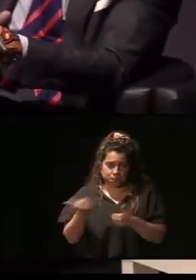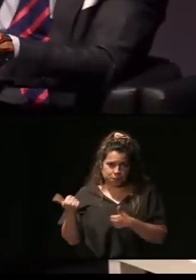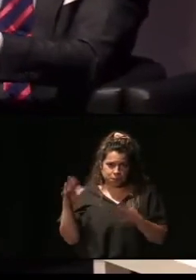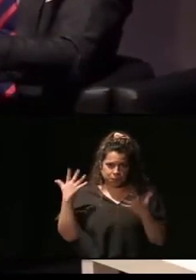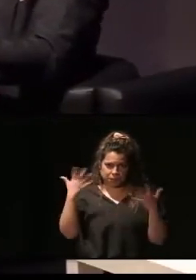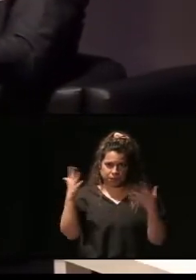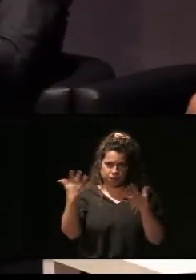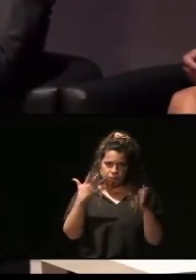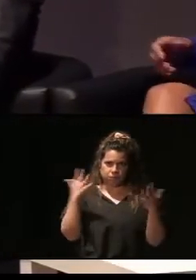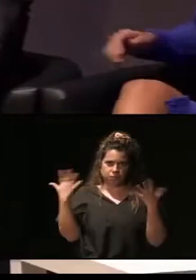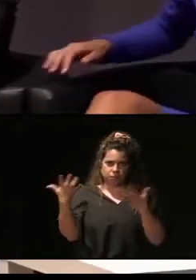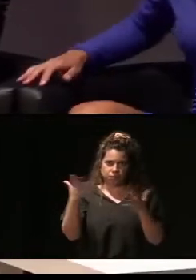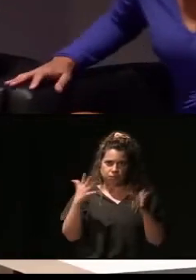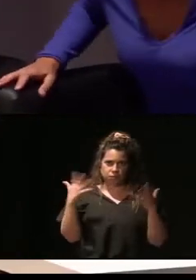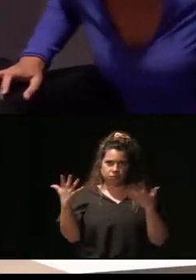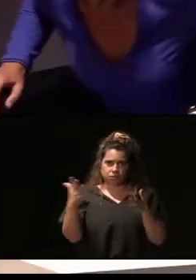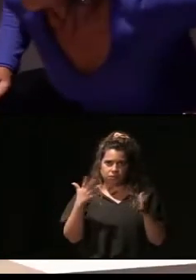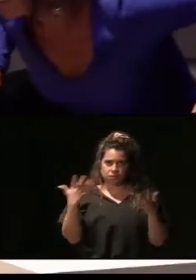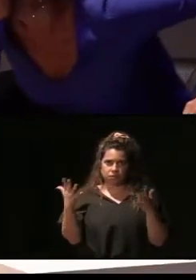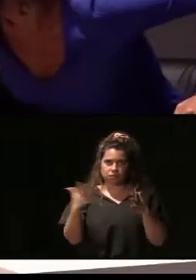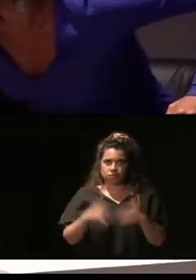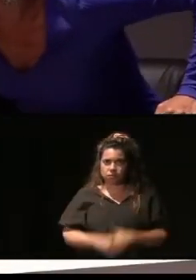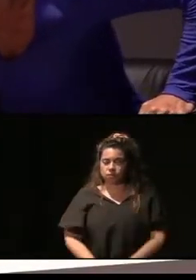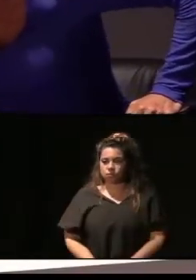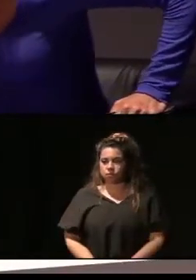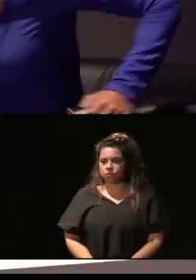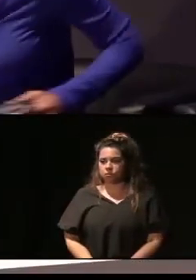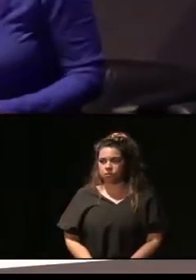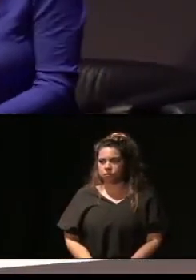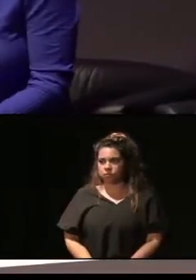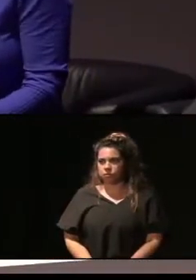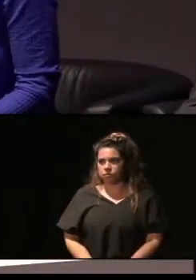Aplausos Aplausos Aplausos